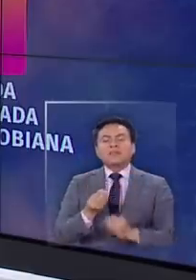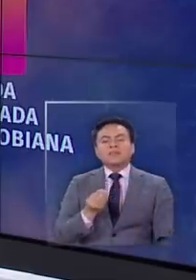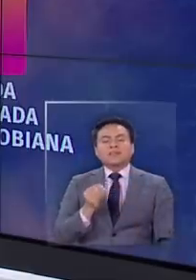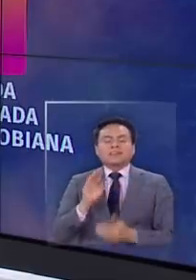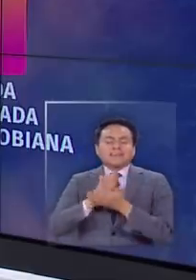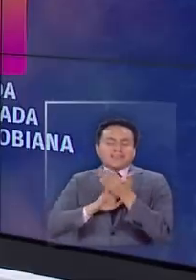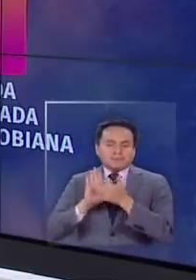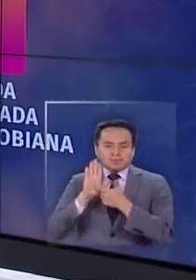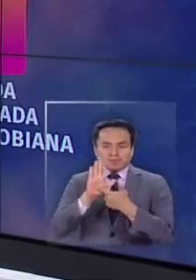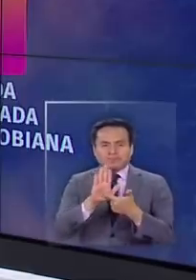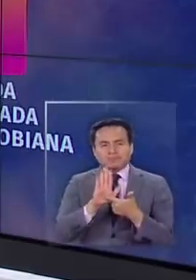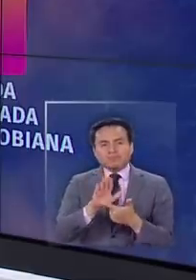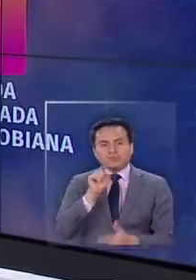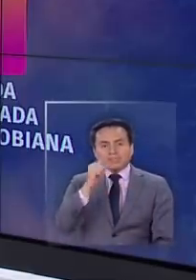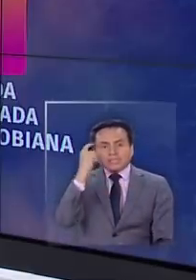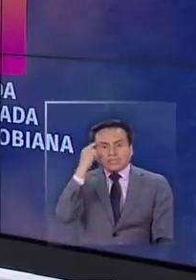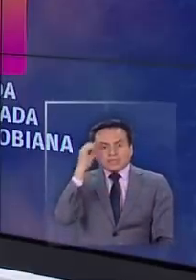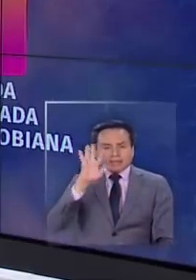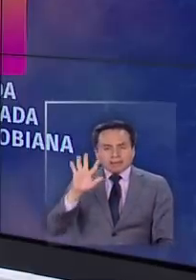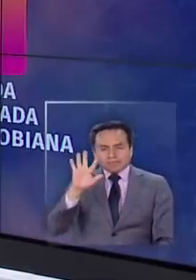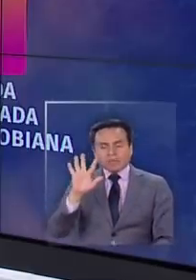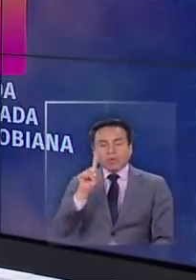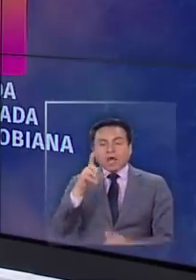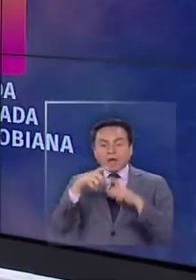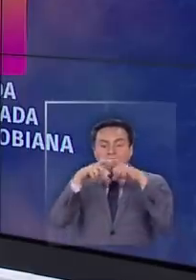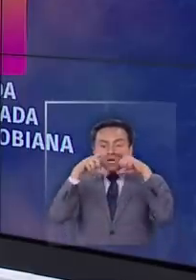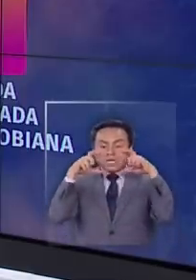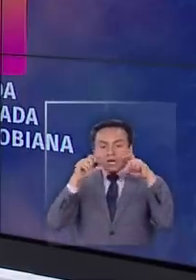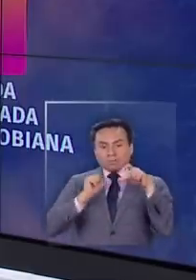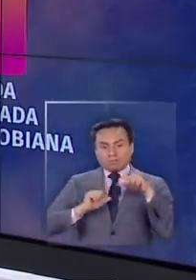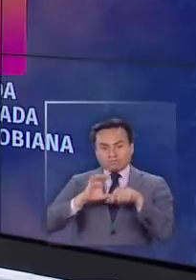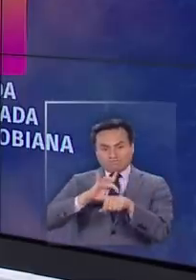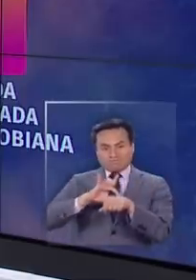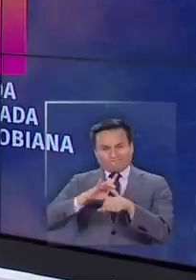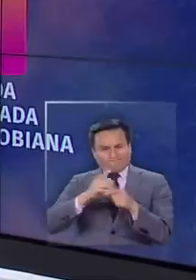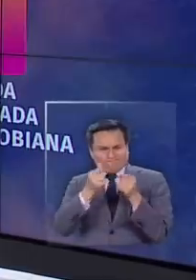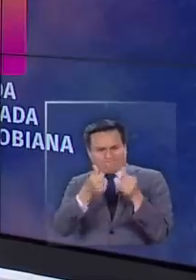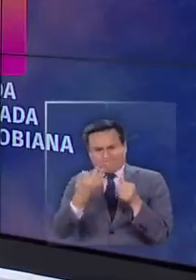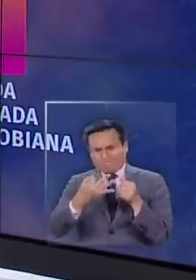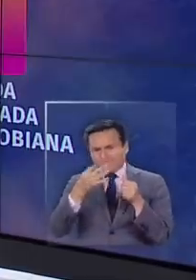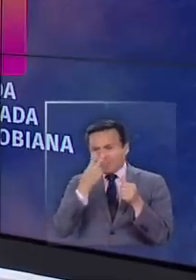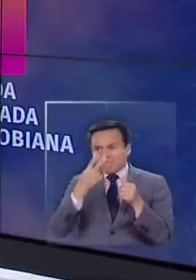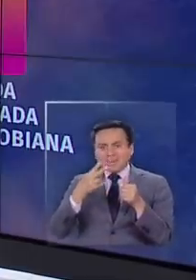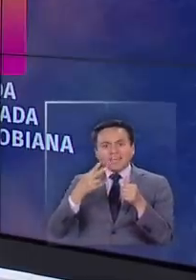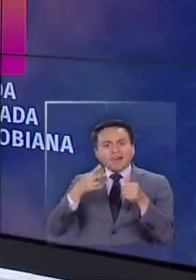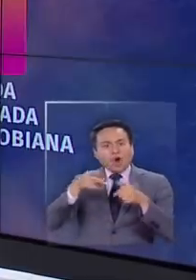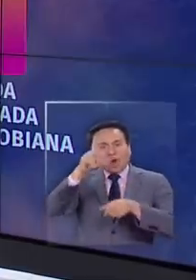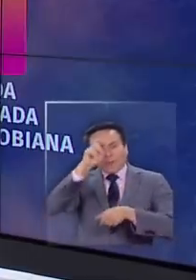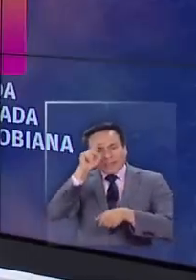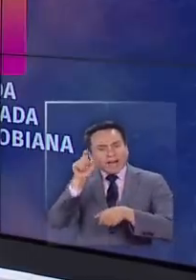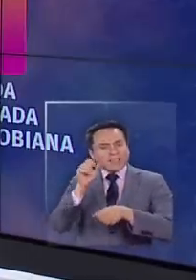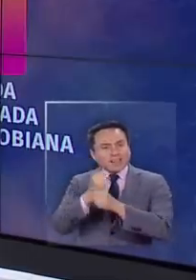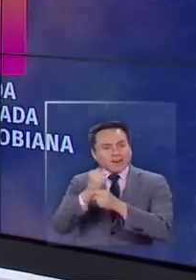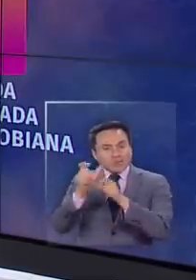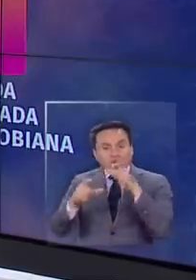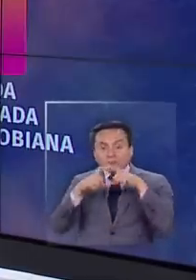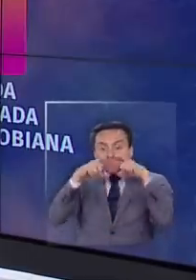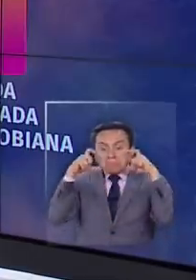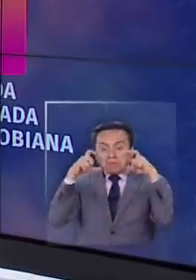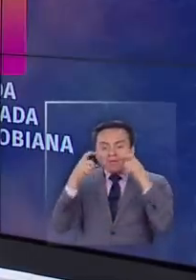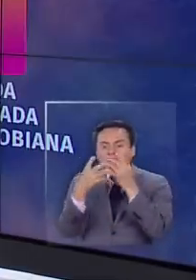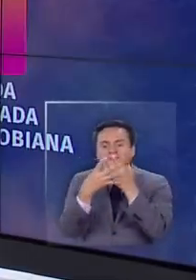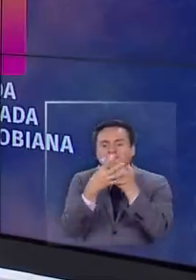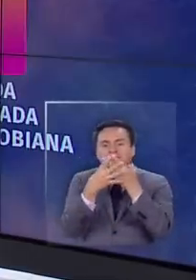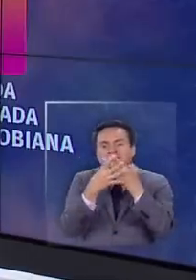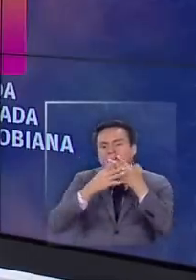referencia solamente, para que usted tenga la idea, una mascarilla quirúrgica, de las típicas que uno ve en un hospital, en una clínica, filtra